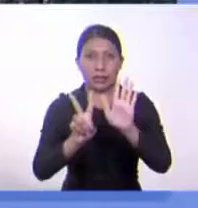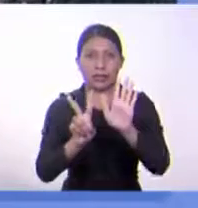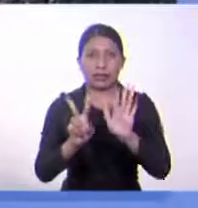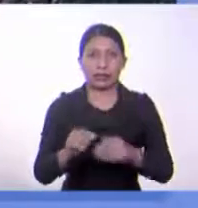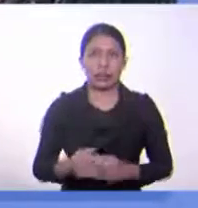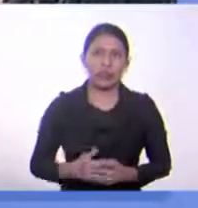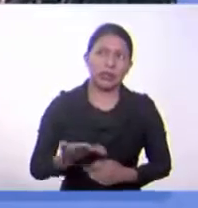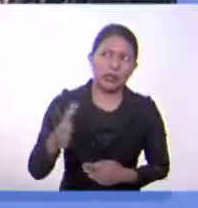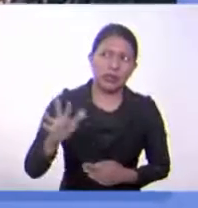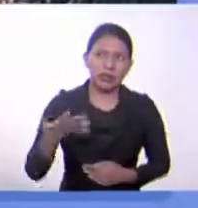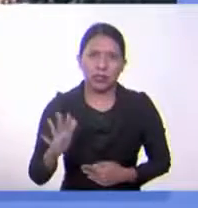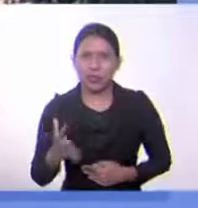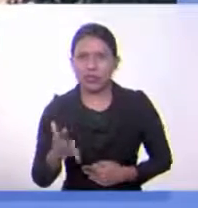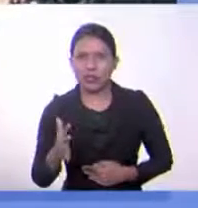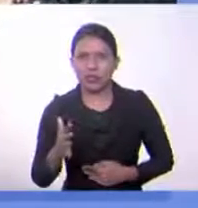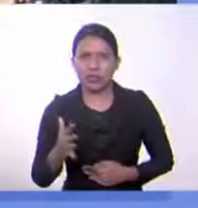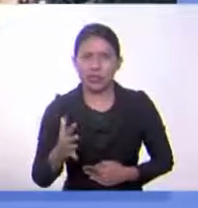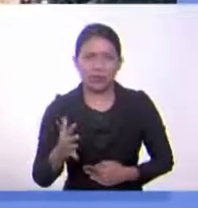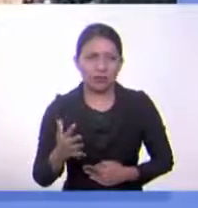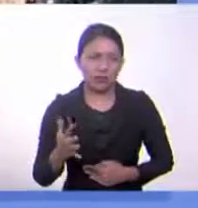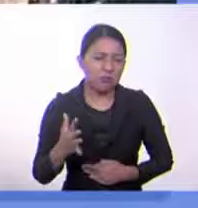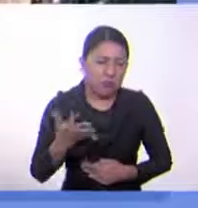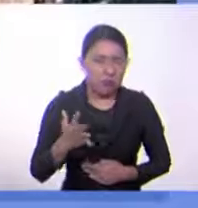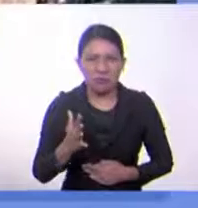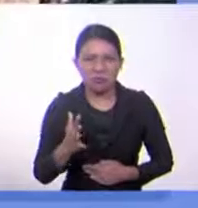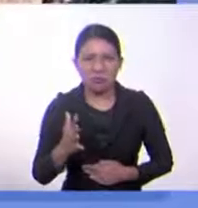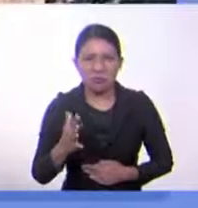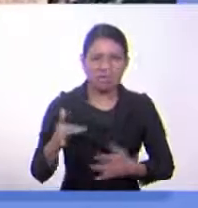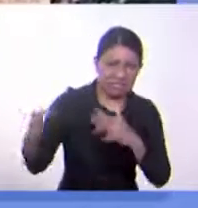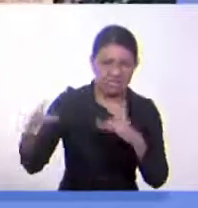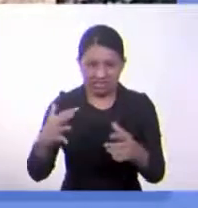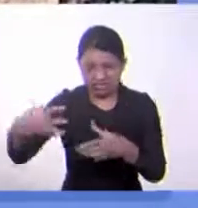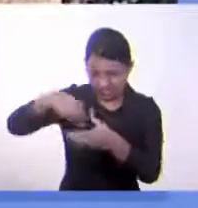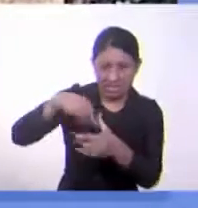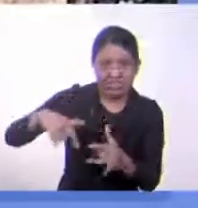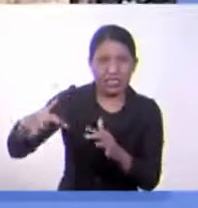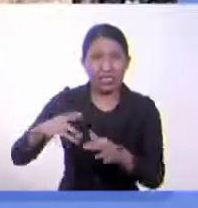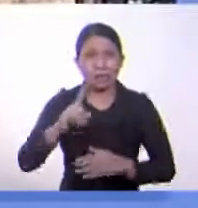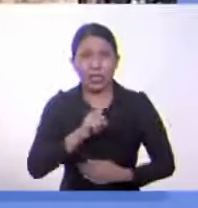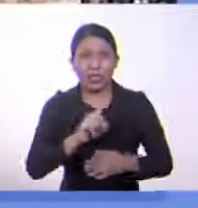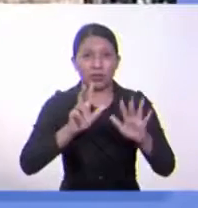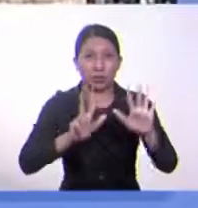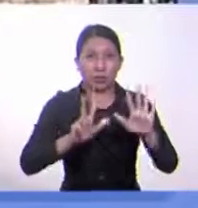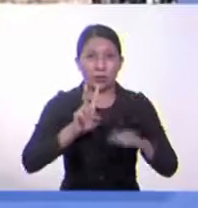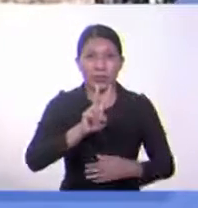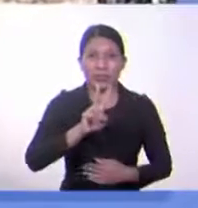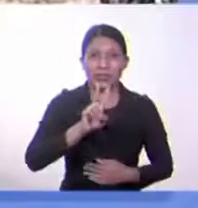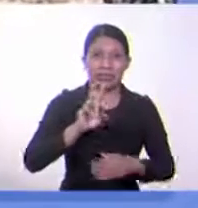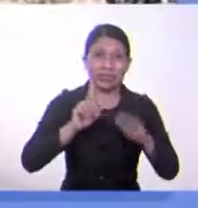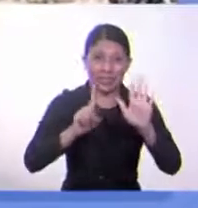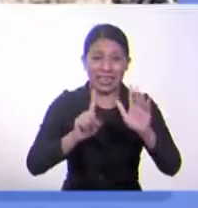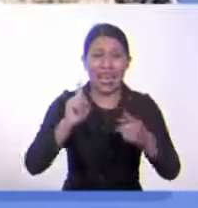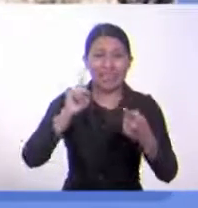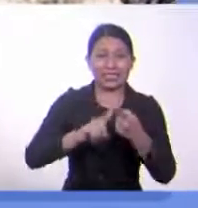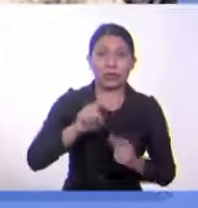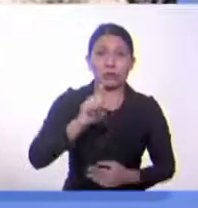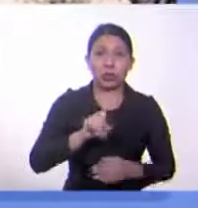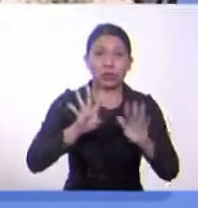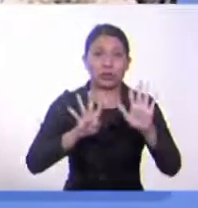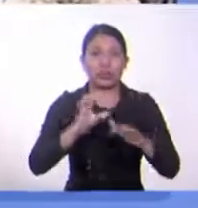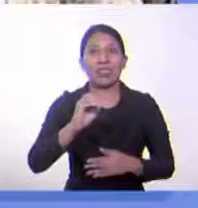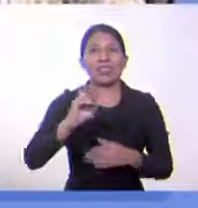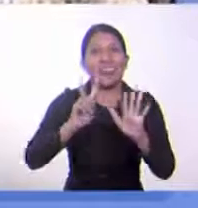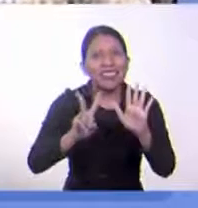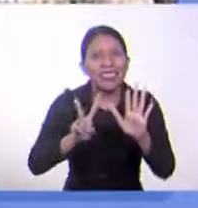tuvimos guerras, digamos, internas civiles desde 1826 hasta 1907 con